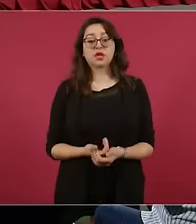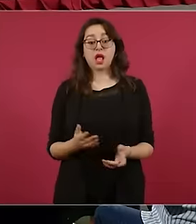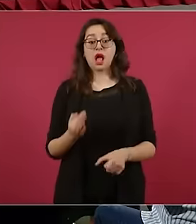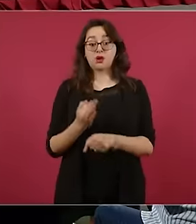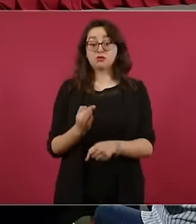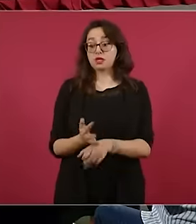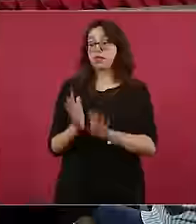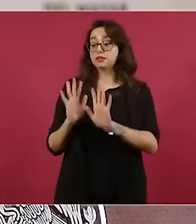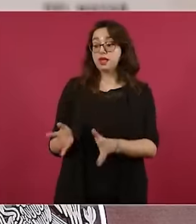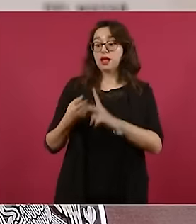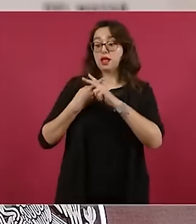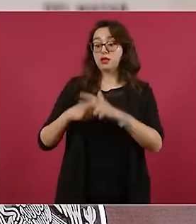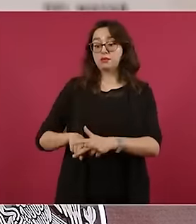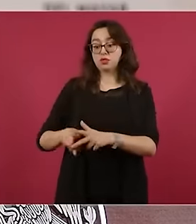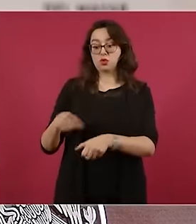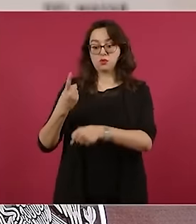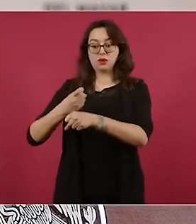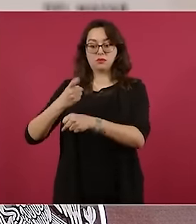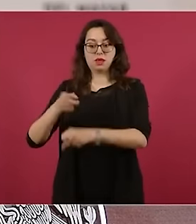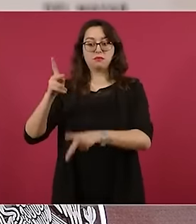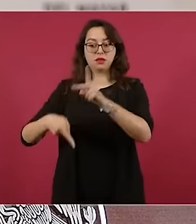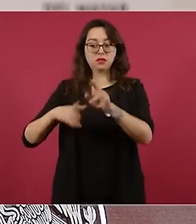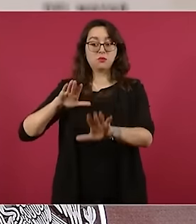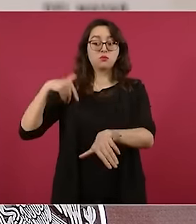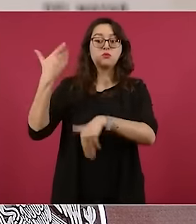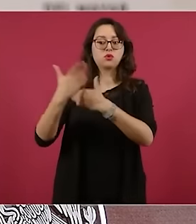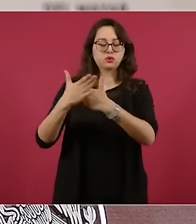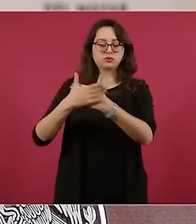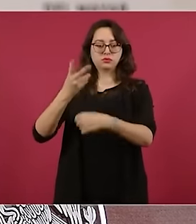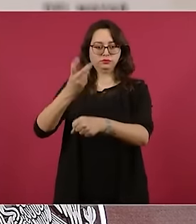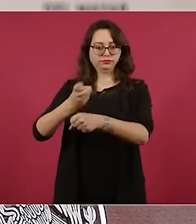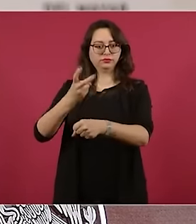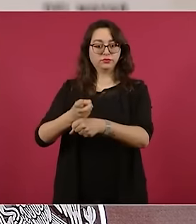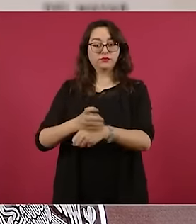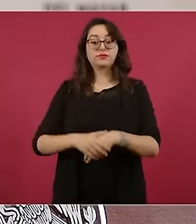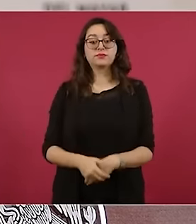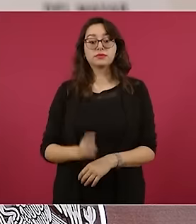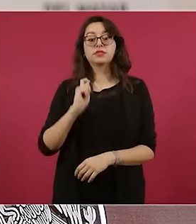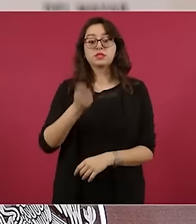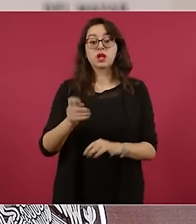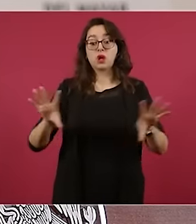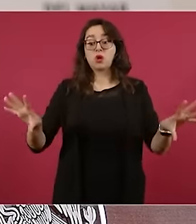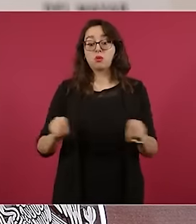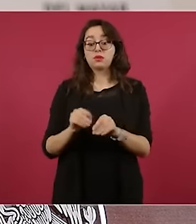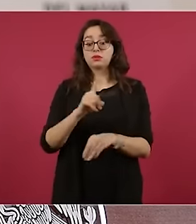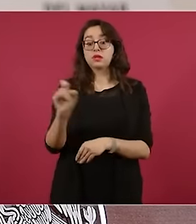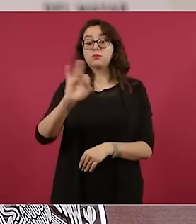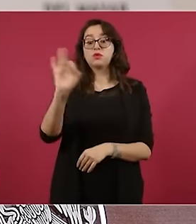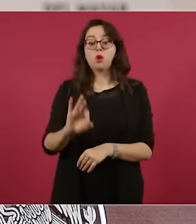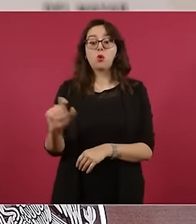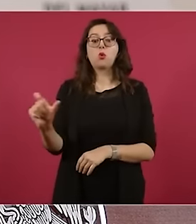adicional para aportar mil doscientos litros por segundo. Como decíamos, la totalidad del sistema va a estar operando